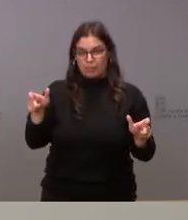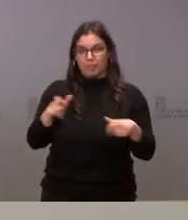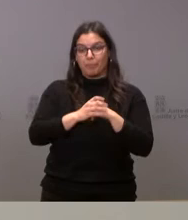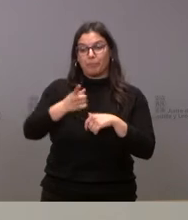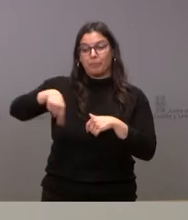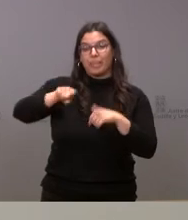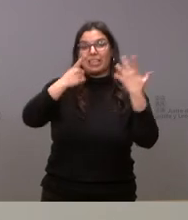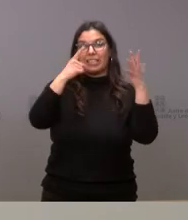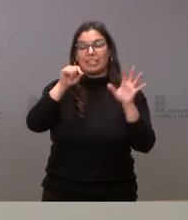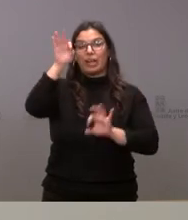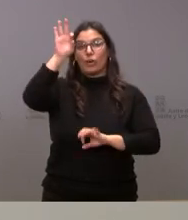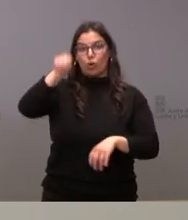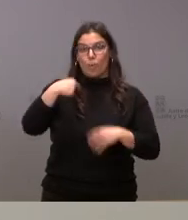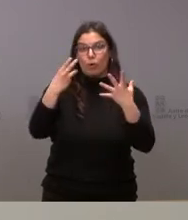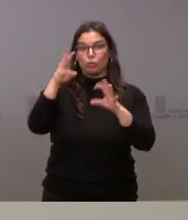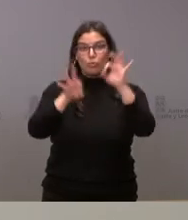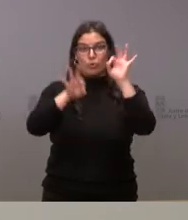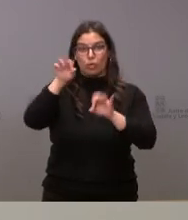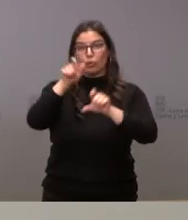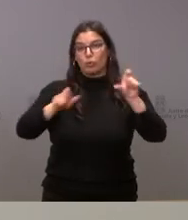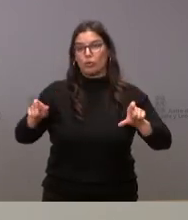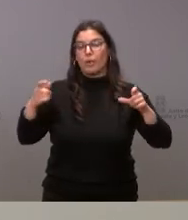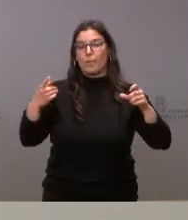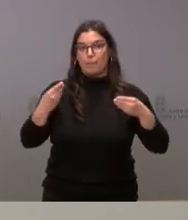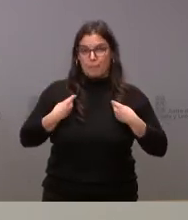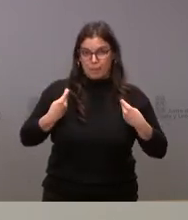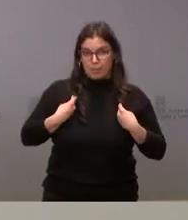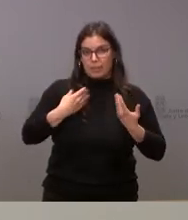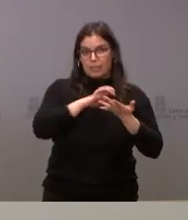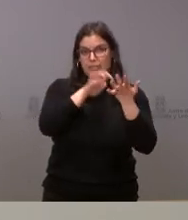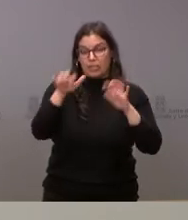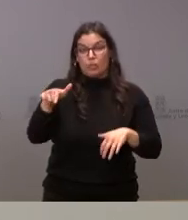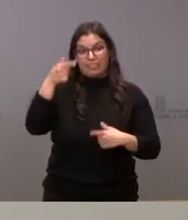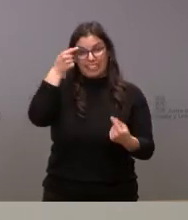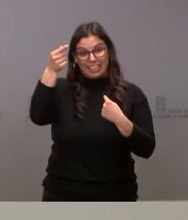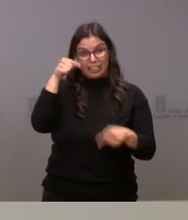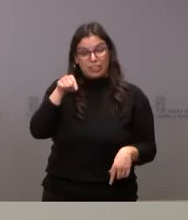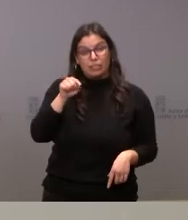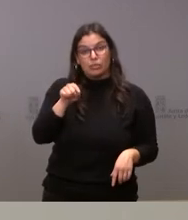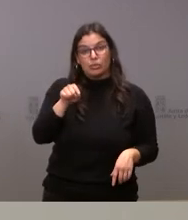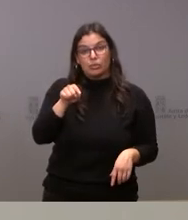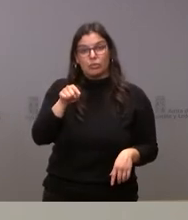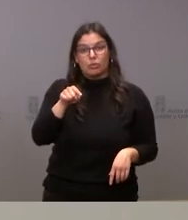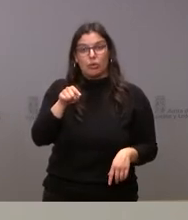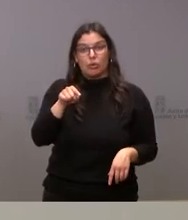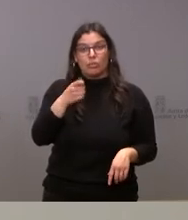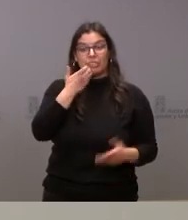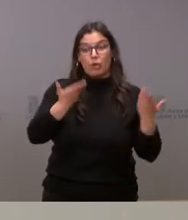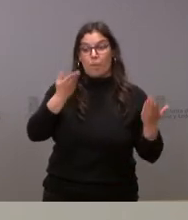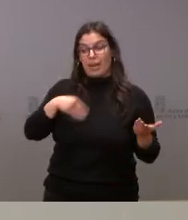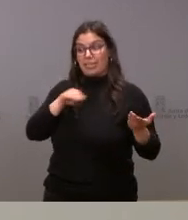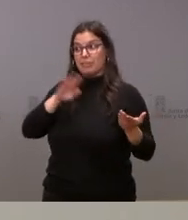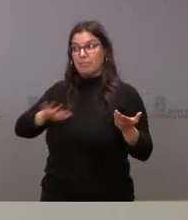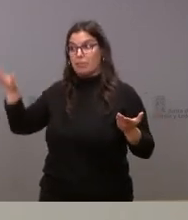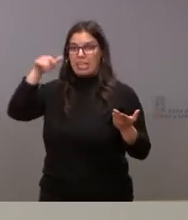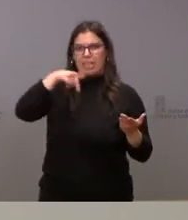60,8% de la población, el dato que es claramente mejor que el conjunto nacional, pero